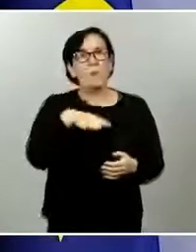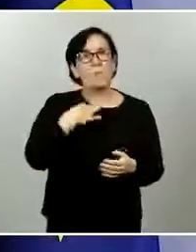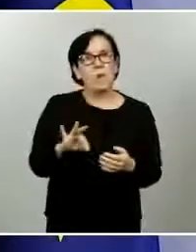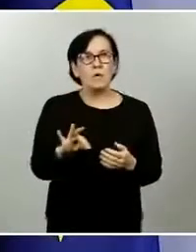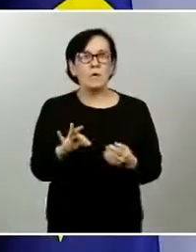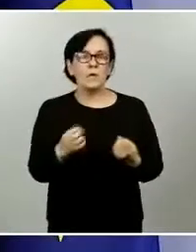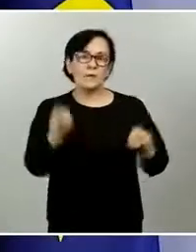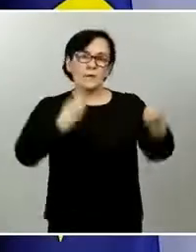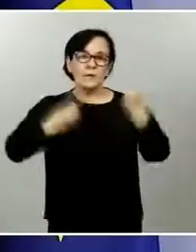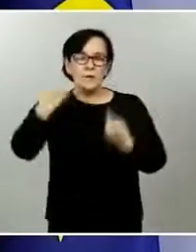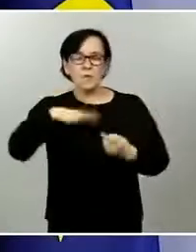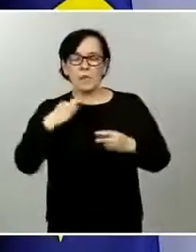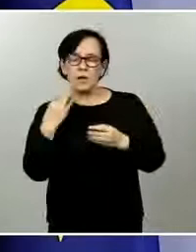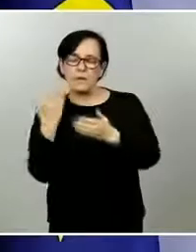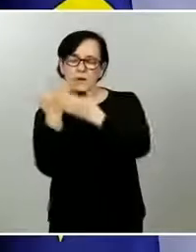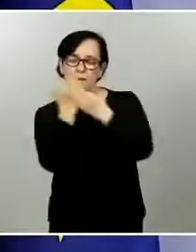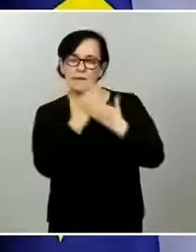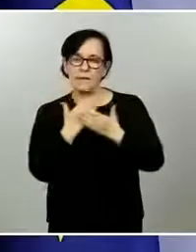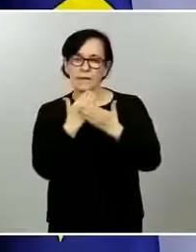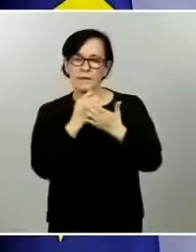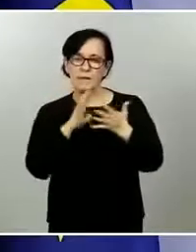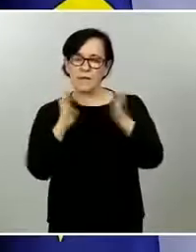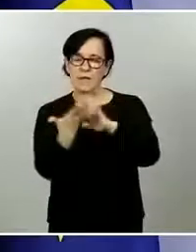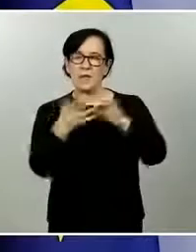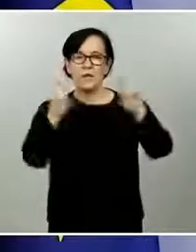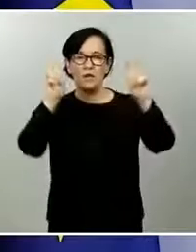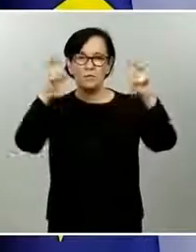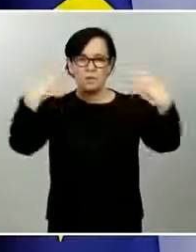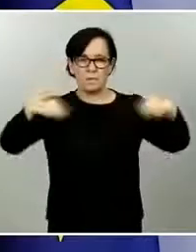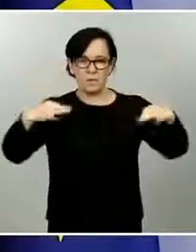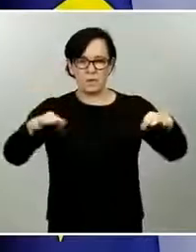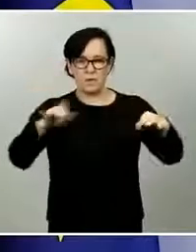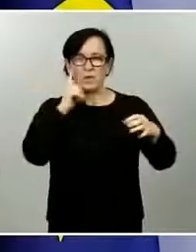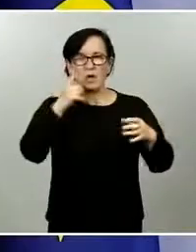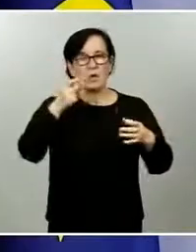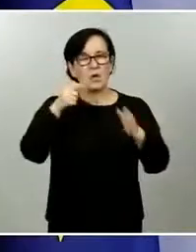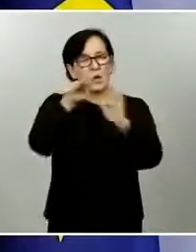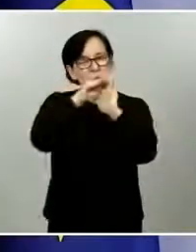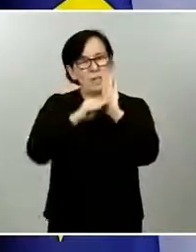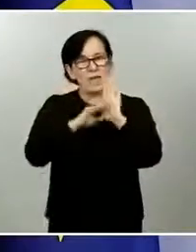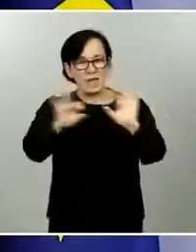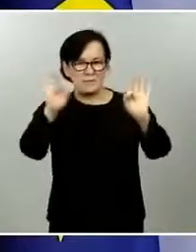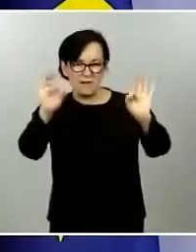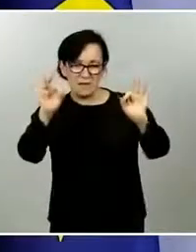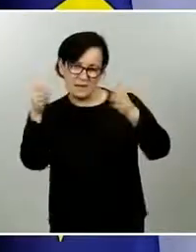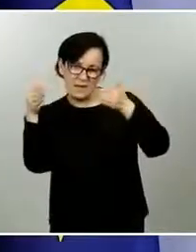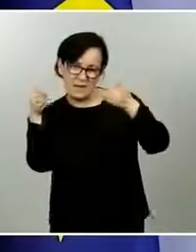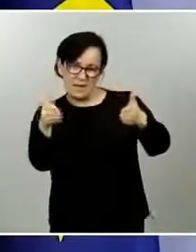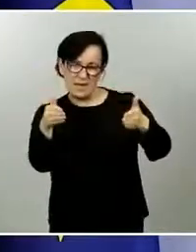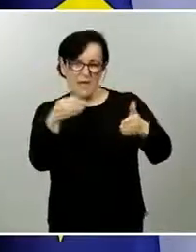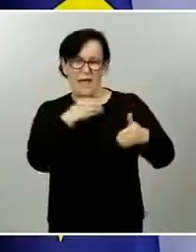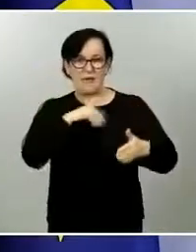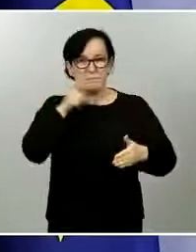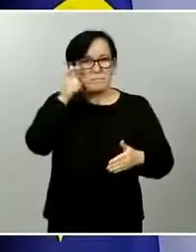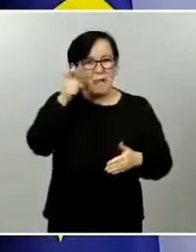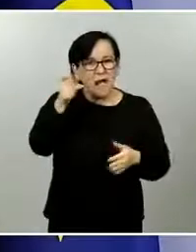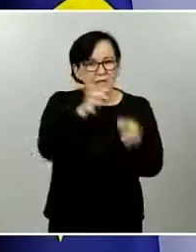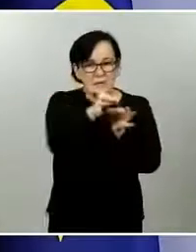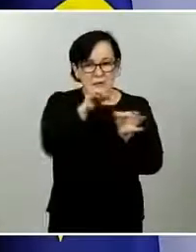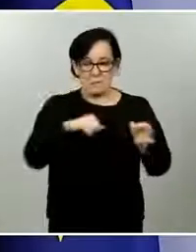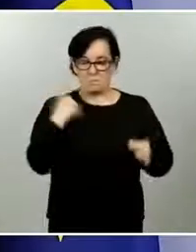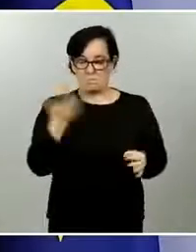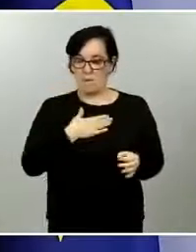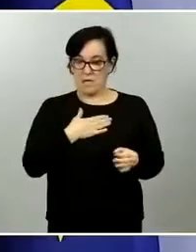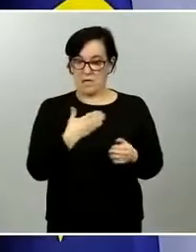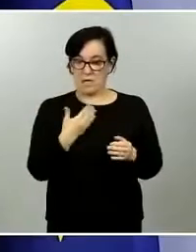a la España rural. Tiene unas características muy particulares y que es verdad que puede ser que en algunos casos podamos